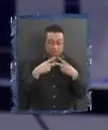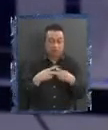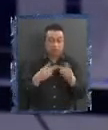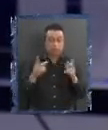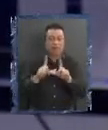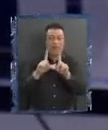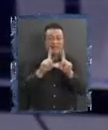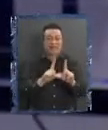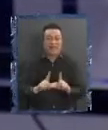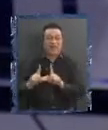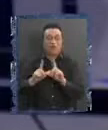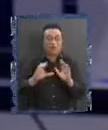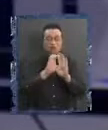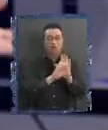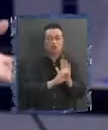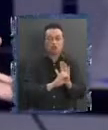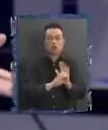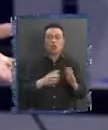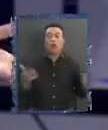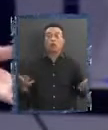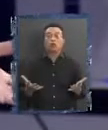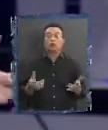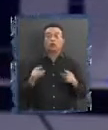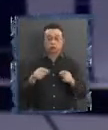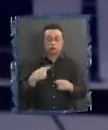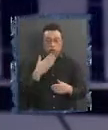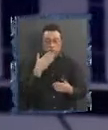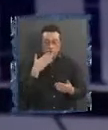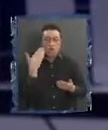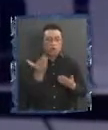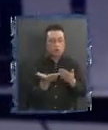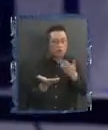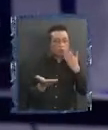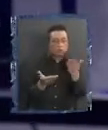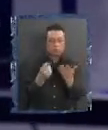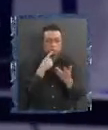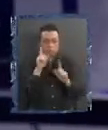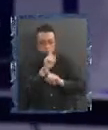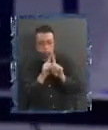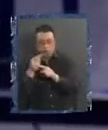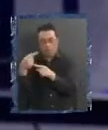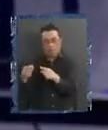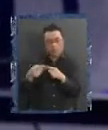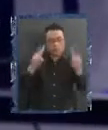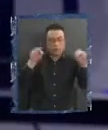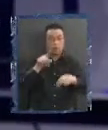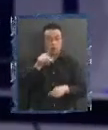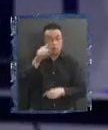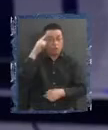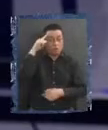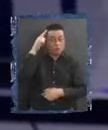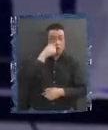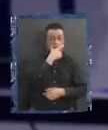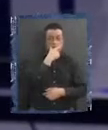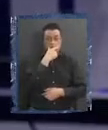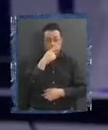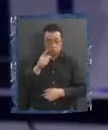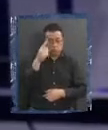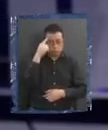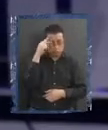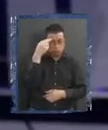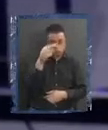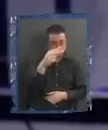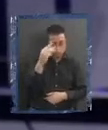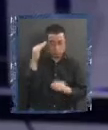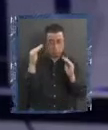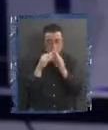constitucional porque damos los argumentos en los distintos temas para que usted vote informado el juicio se lo forma usted en su